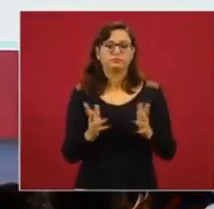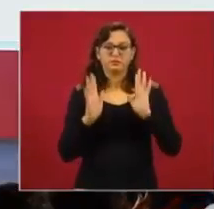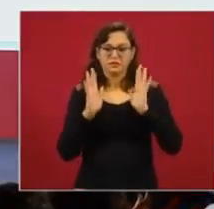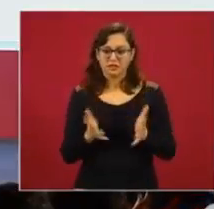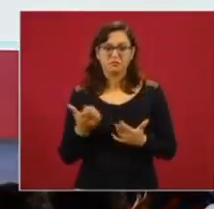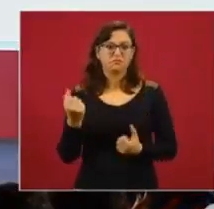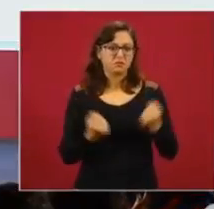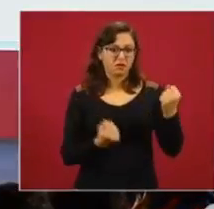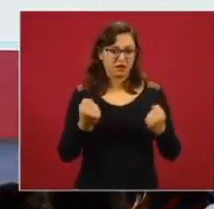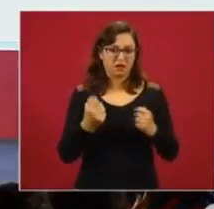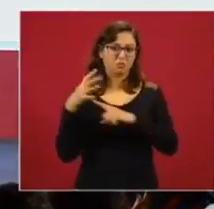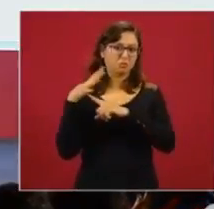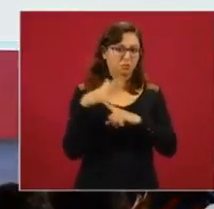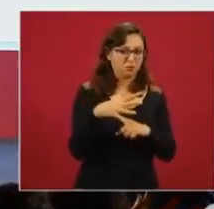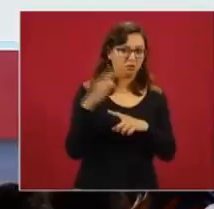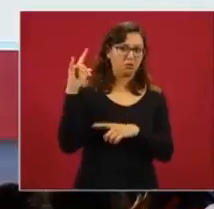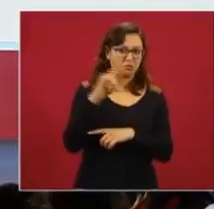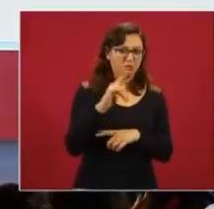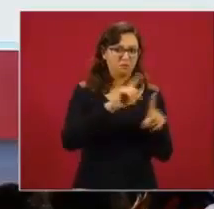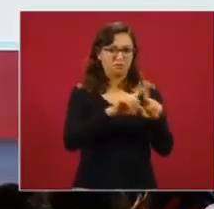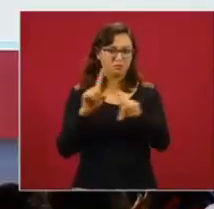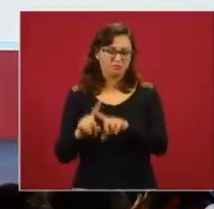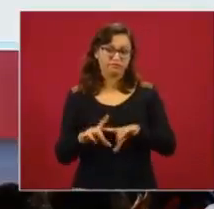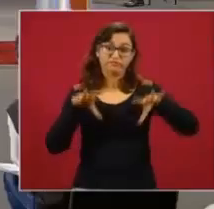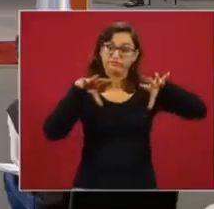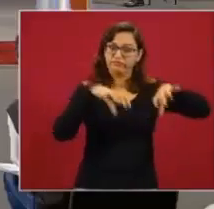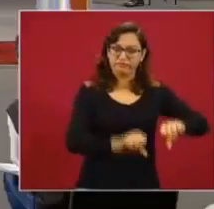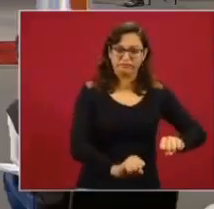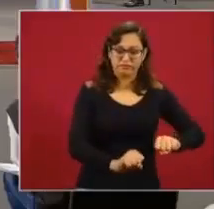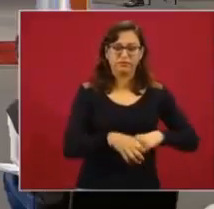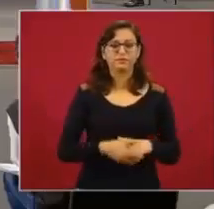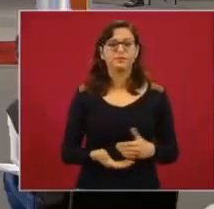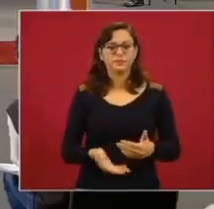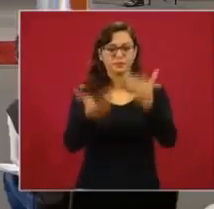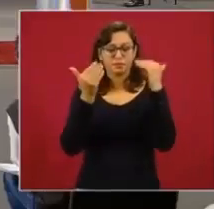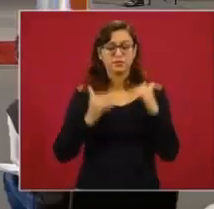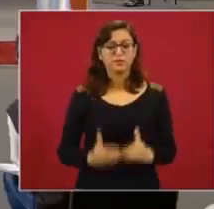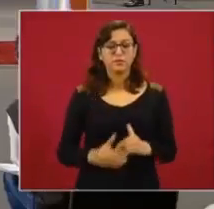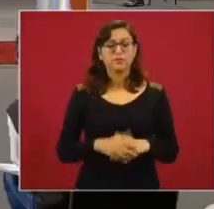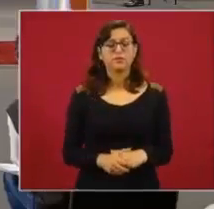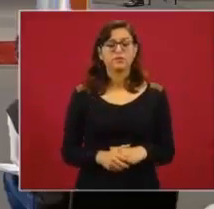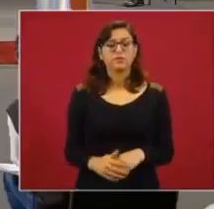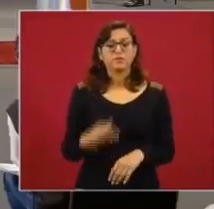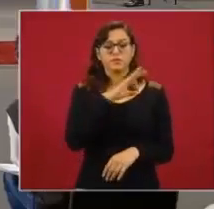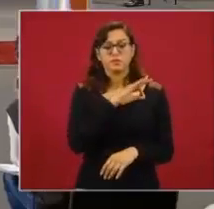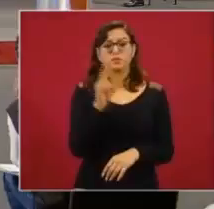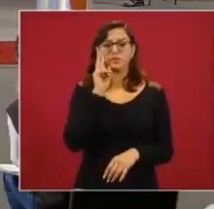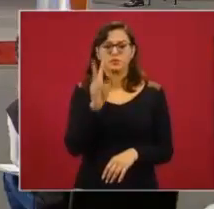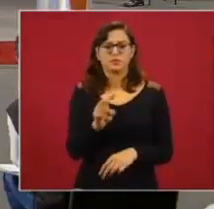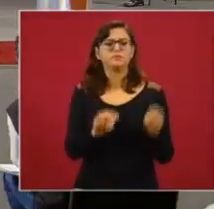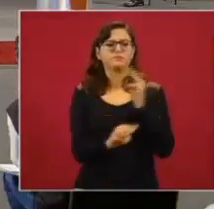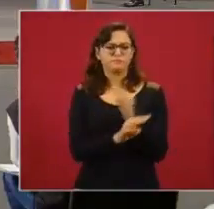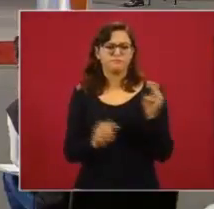terrestre y movimiento aéreo de esta droga. Adelante, por favor. Aquí son los aseguramientos